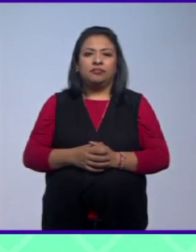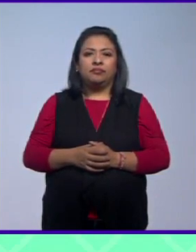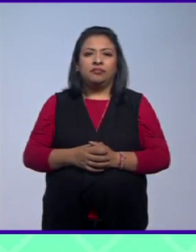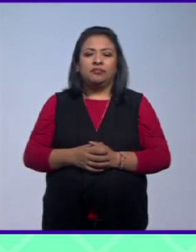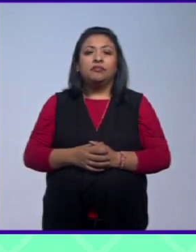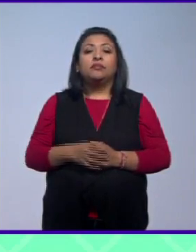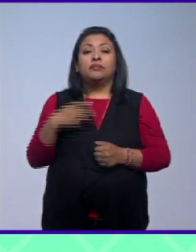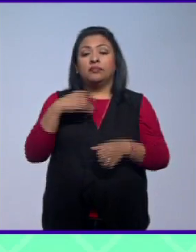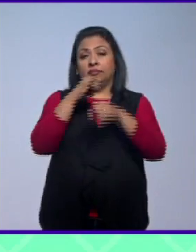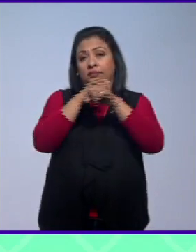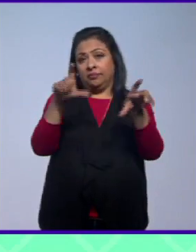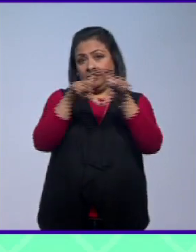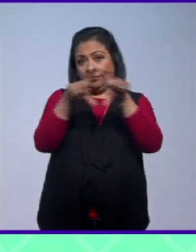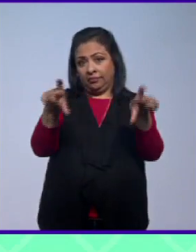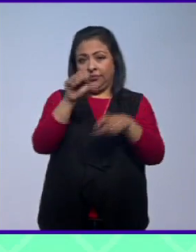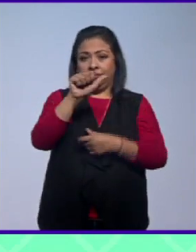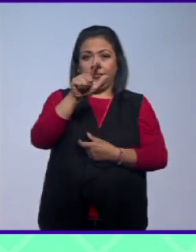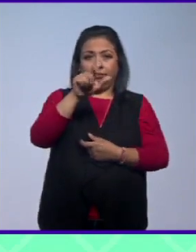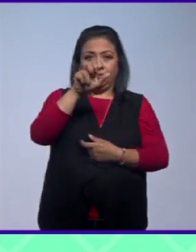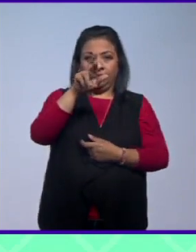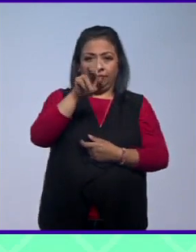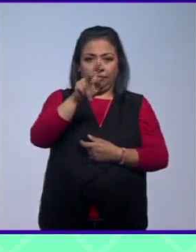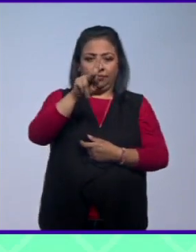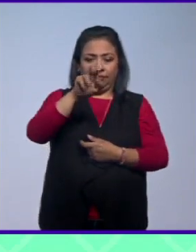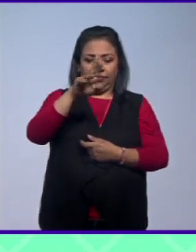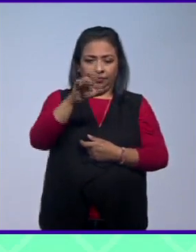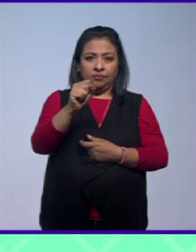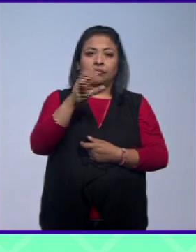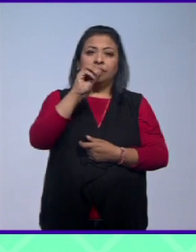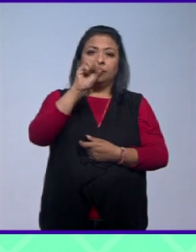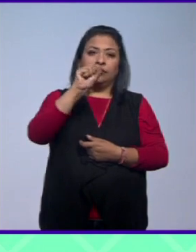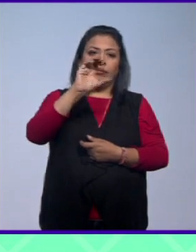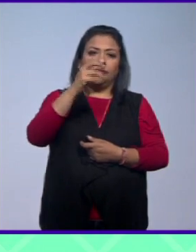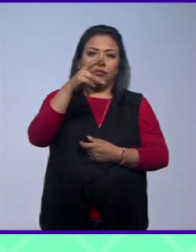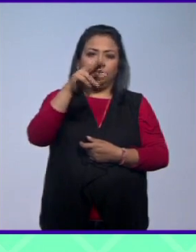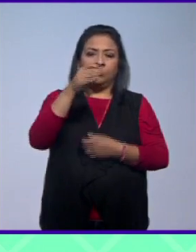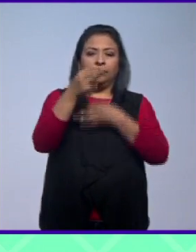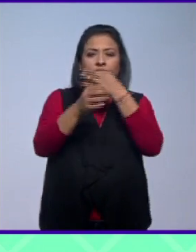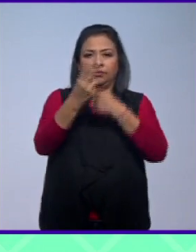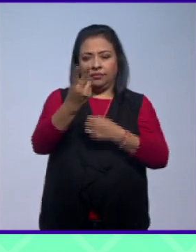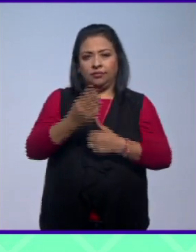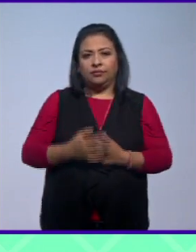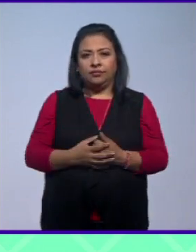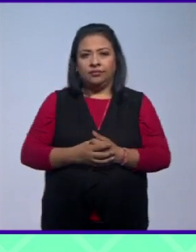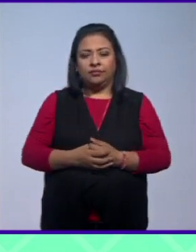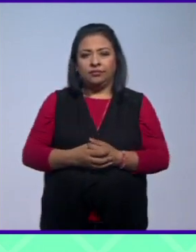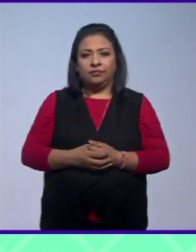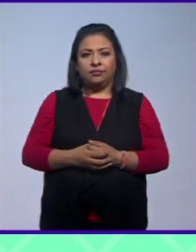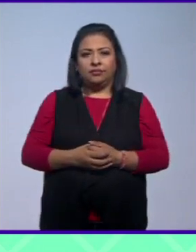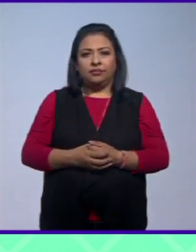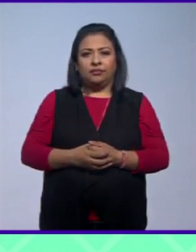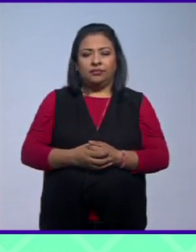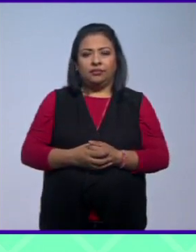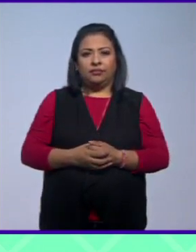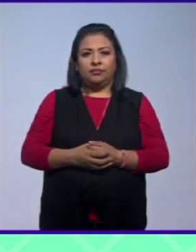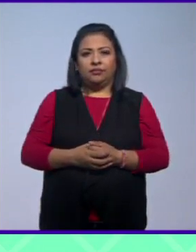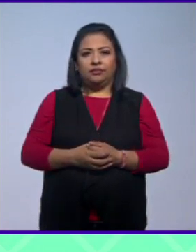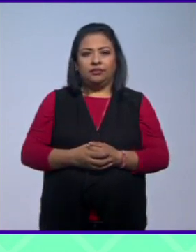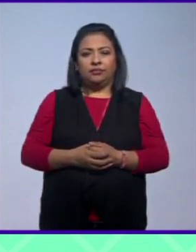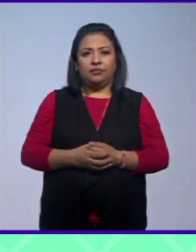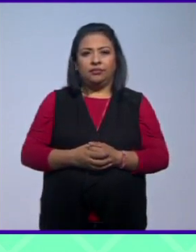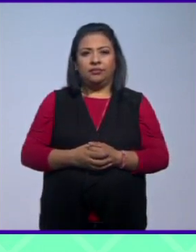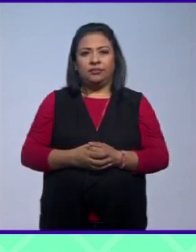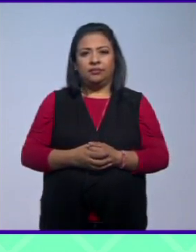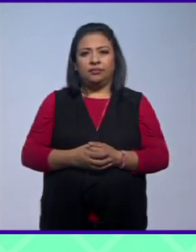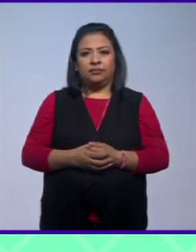Con información y texto de Salvador Perches Galván, Óscar Helguera, Noticias 22. End of the Boy. I was